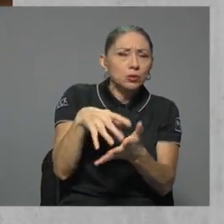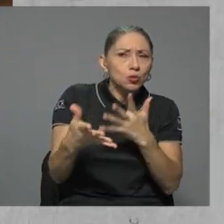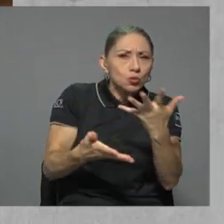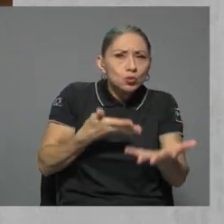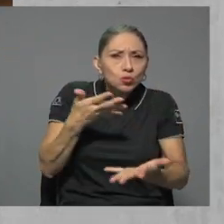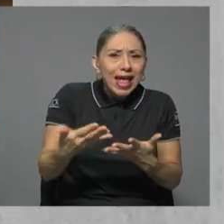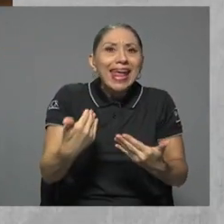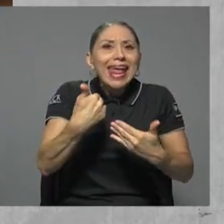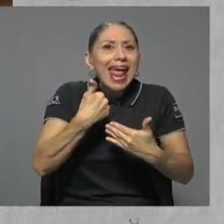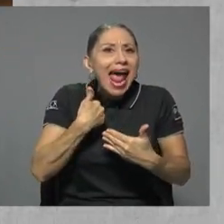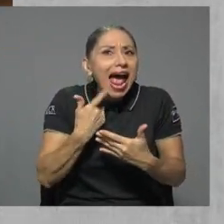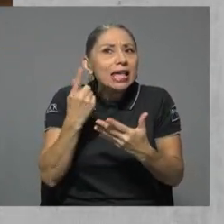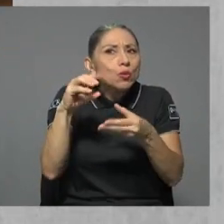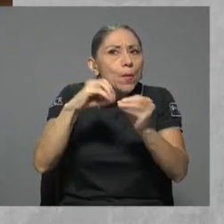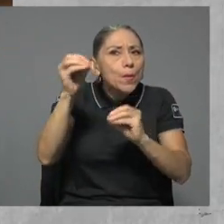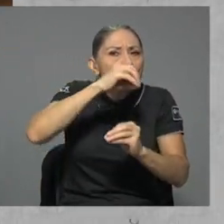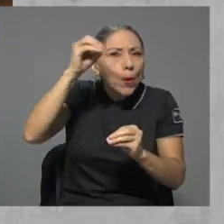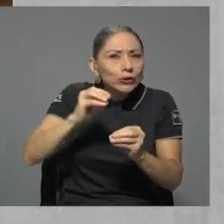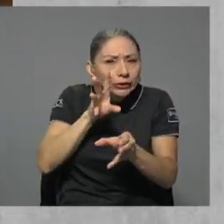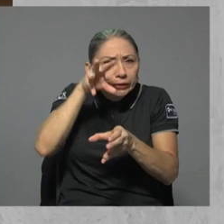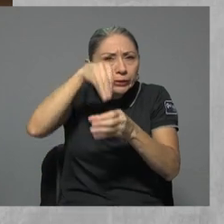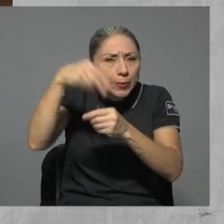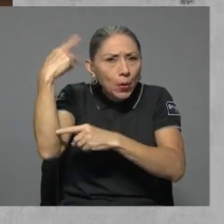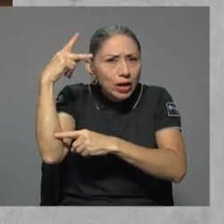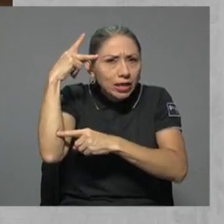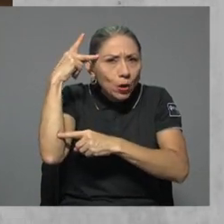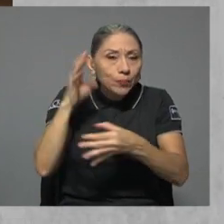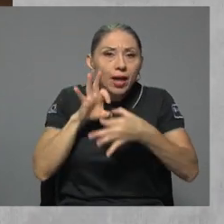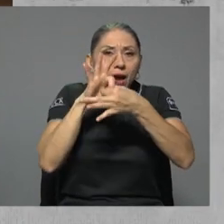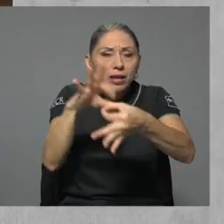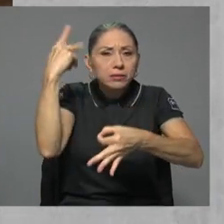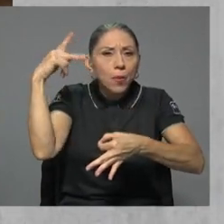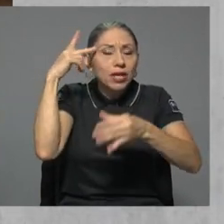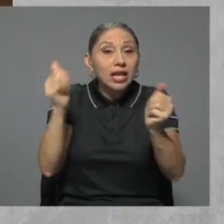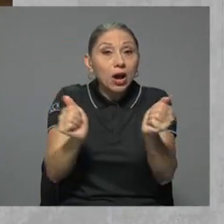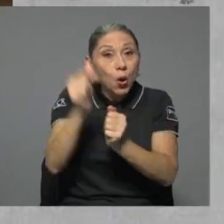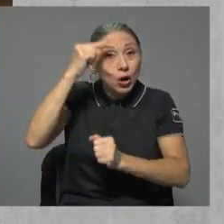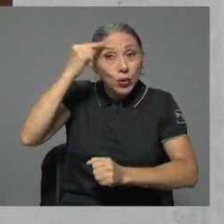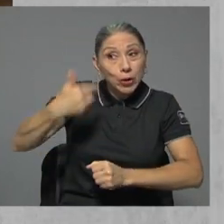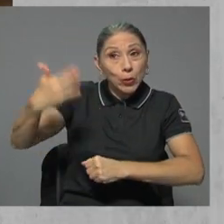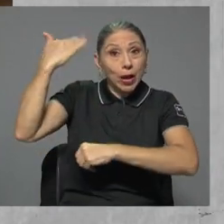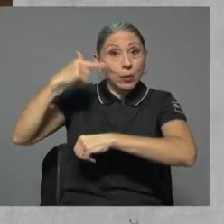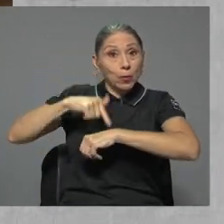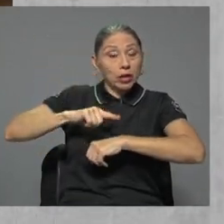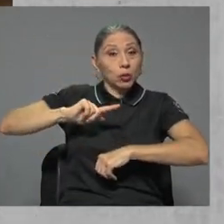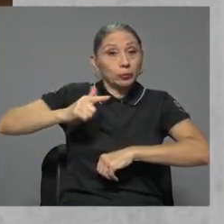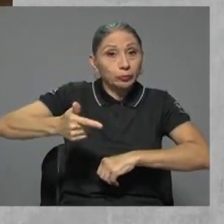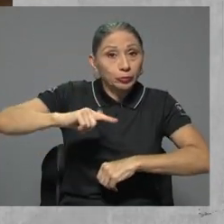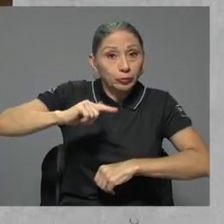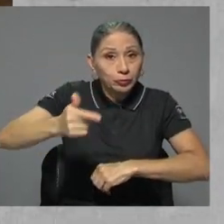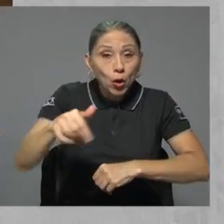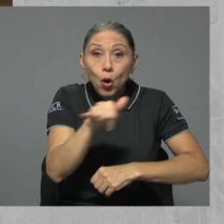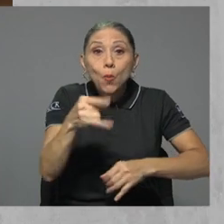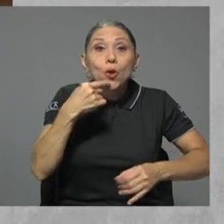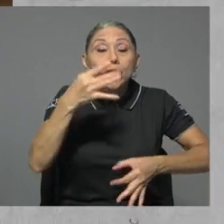carga política, una alianza política con el gobierno de turno en el que se intentaba, como lo dijo el